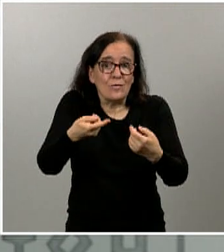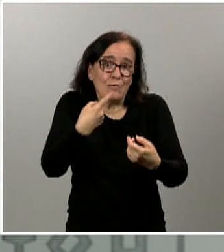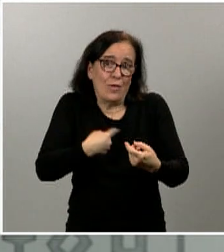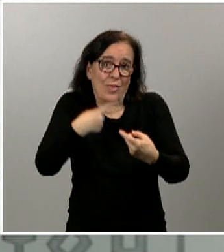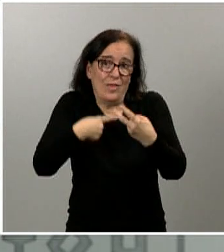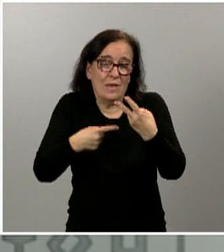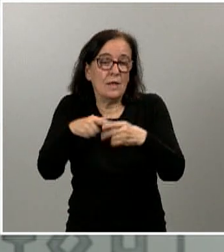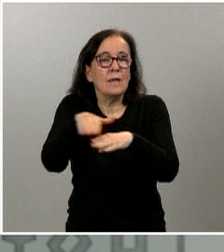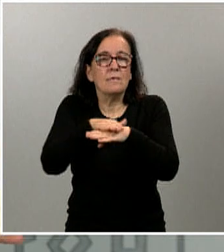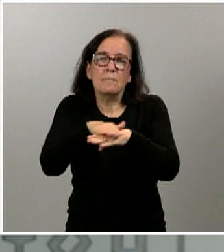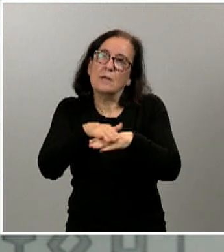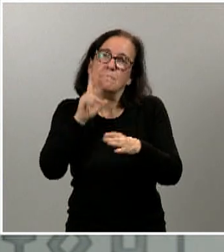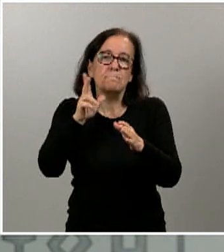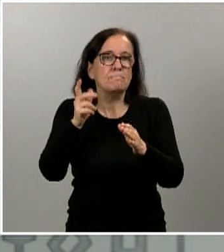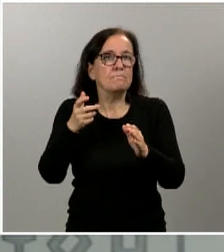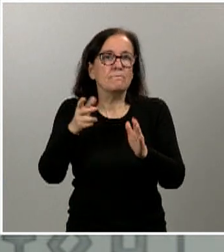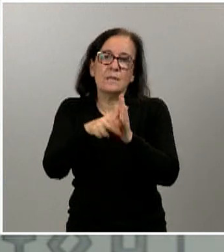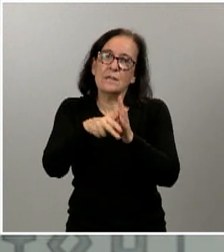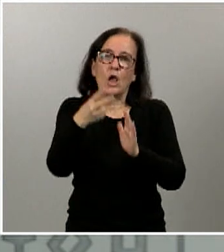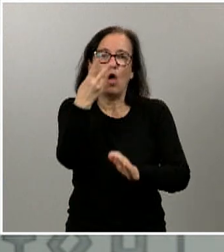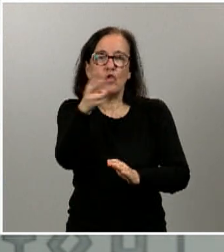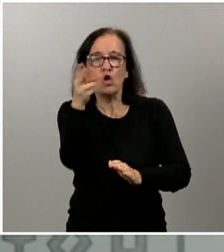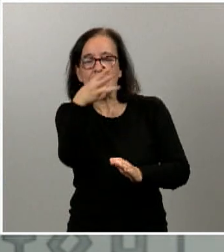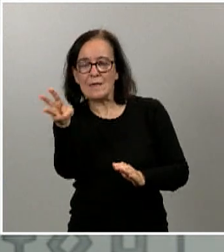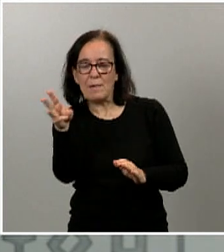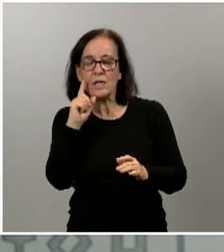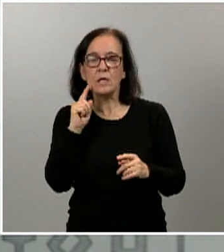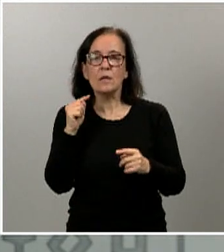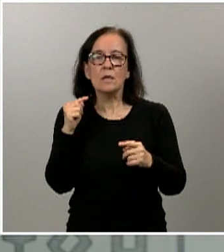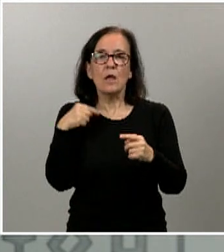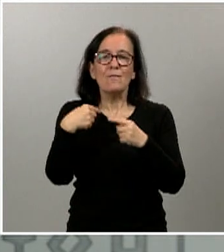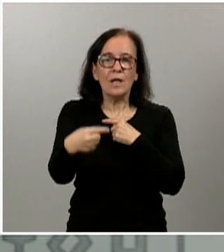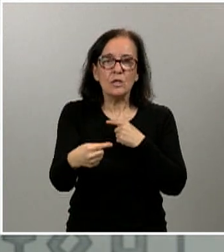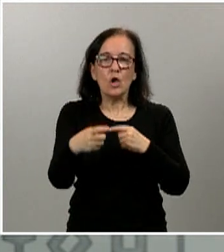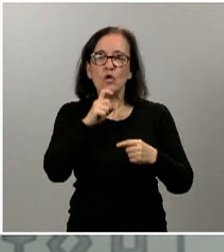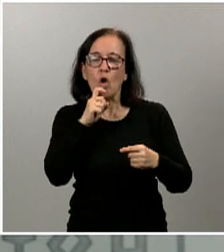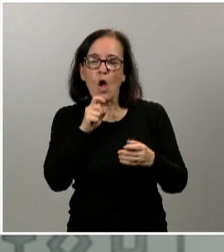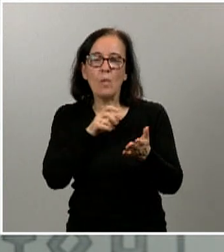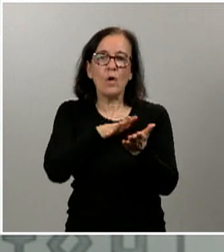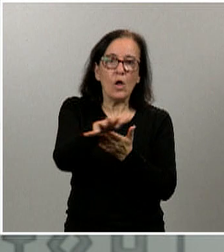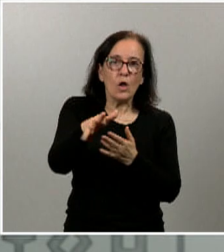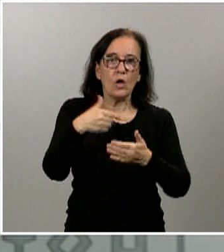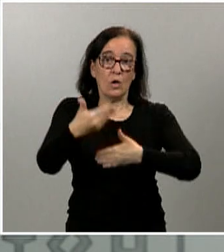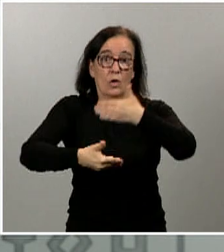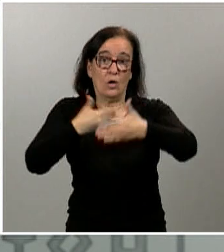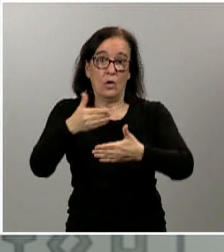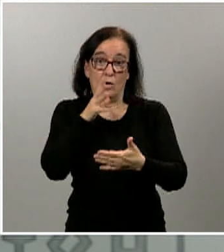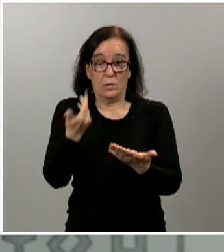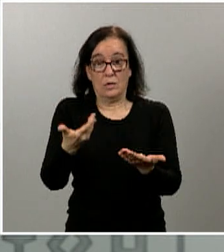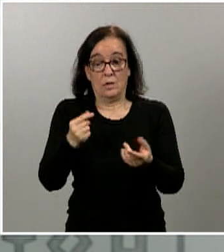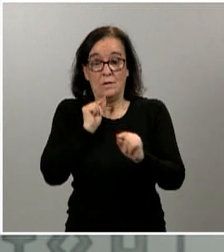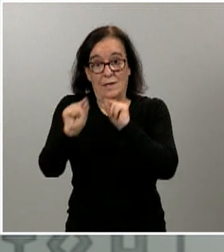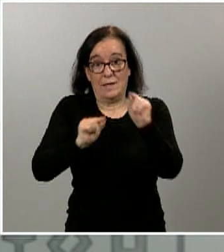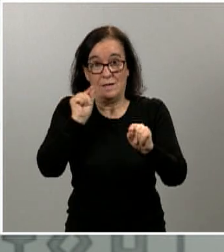tarda eso, como unas dos, tres semanas, en ir viendo los efectos y ir viendo el impacto de lo que está sucediendo y de la transmisión del virus en ese